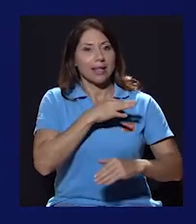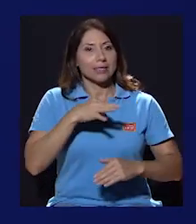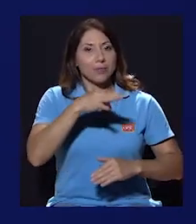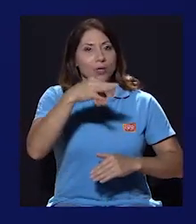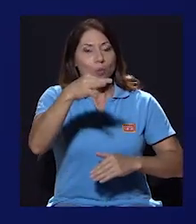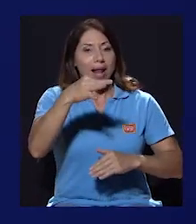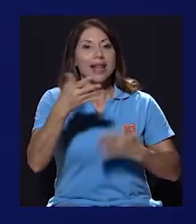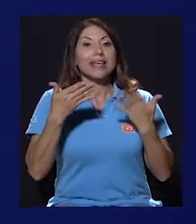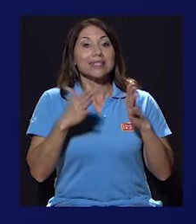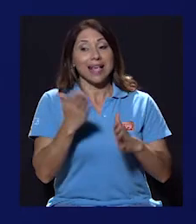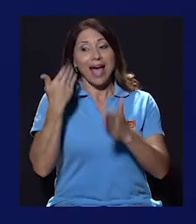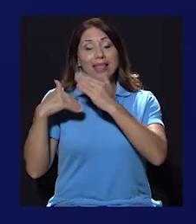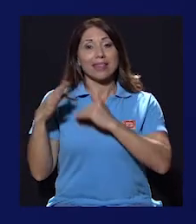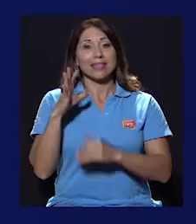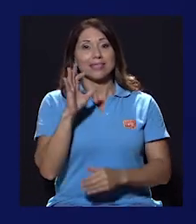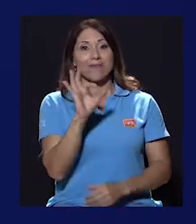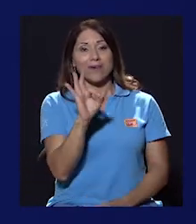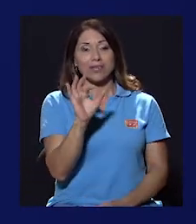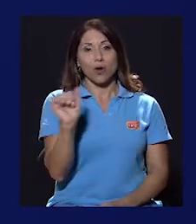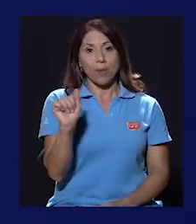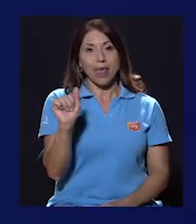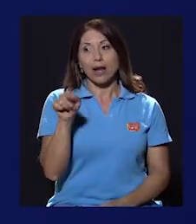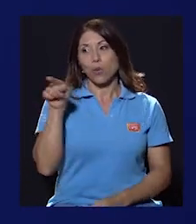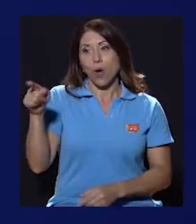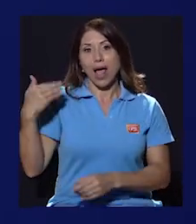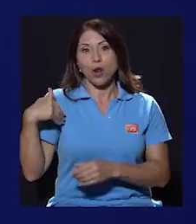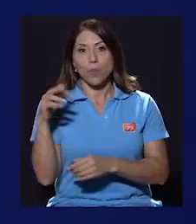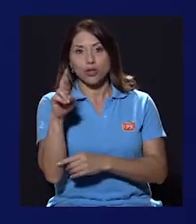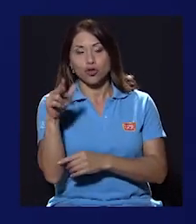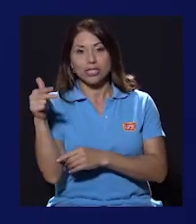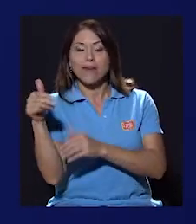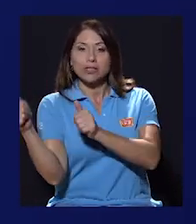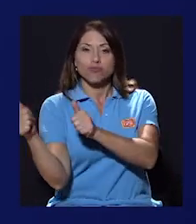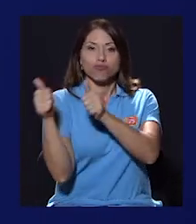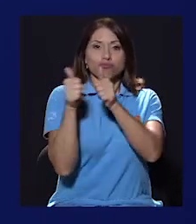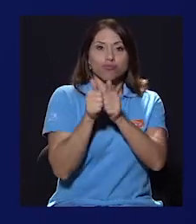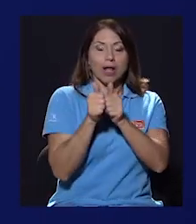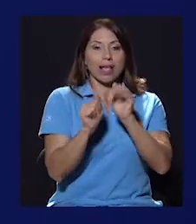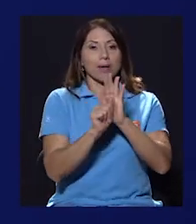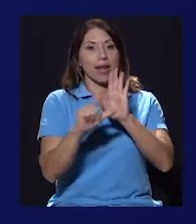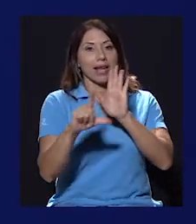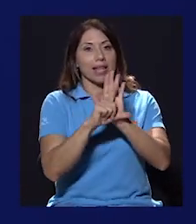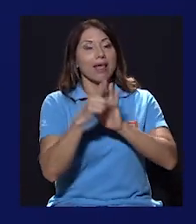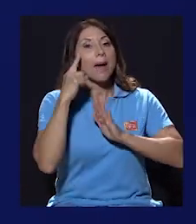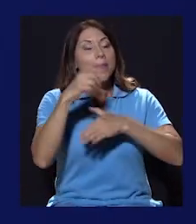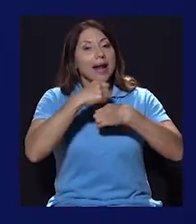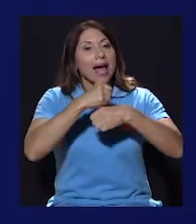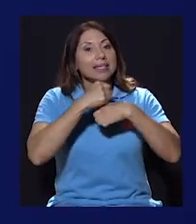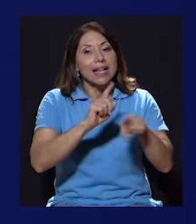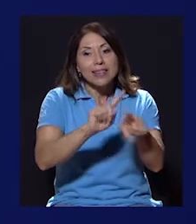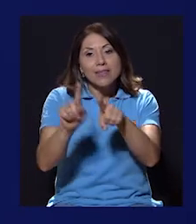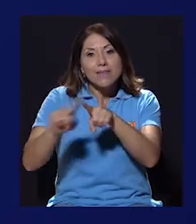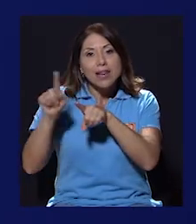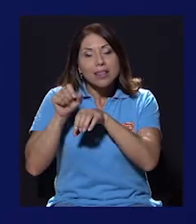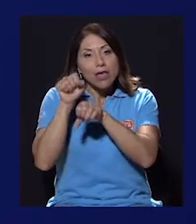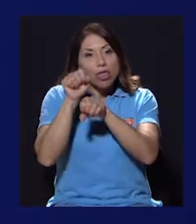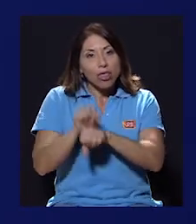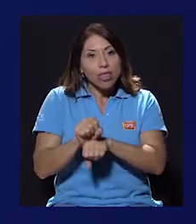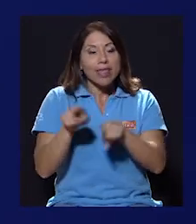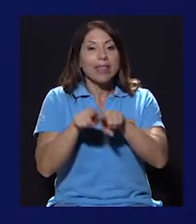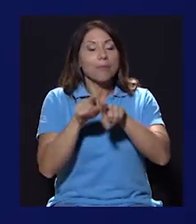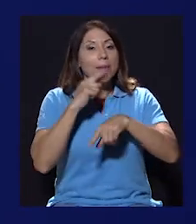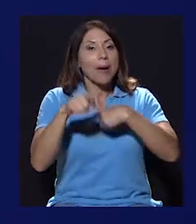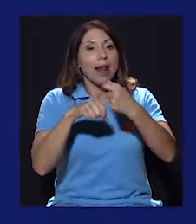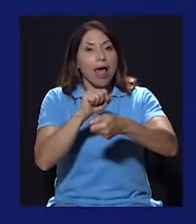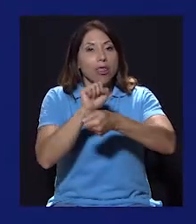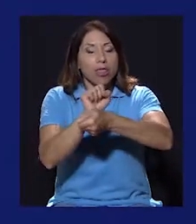Alvarado ha llevado en varias ocasiones a su mentor a la Asamblea Legislativa con el fin de realizar rituales y atar